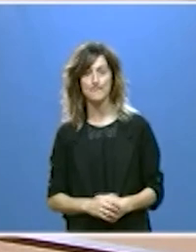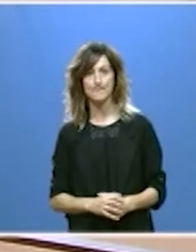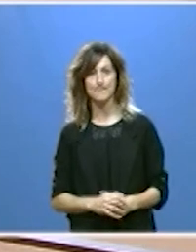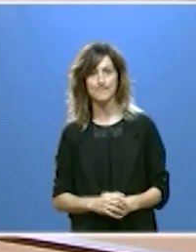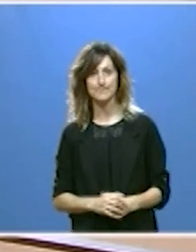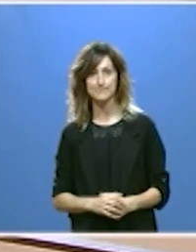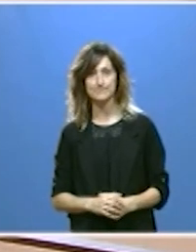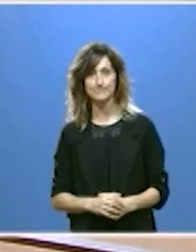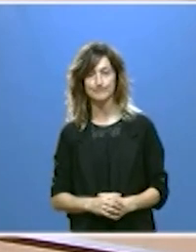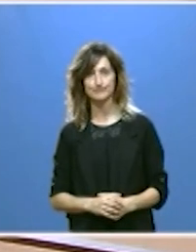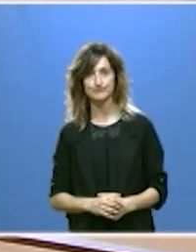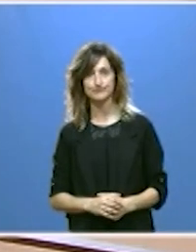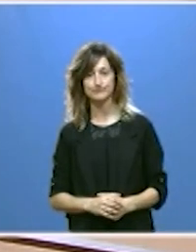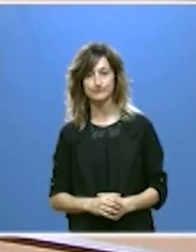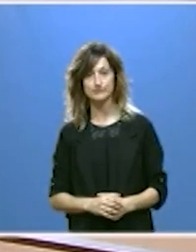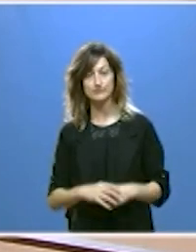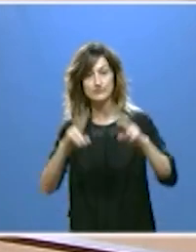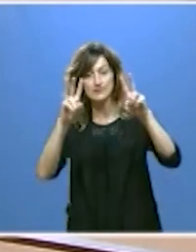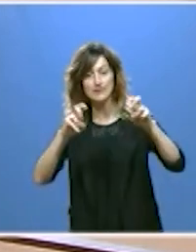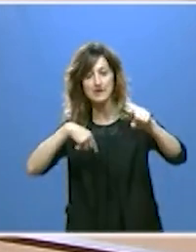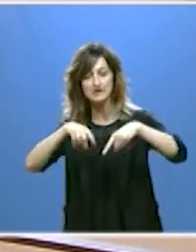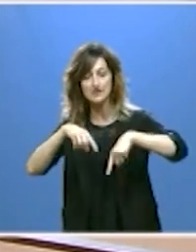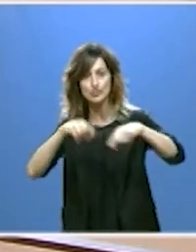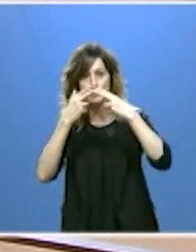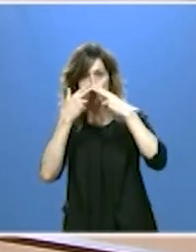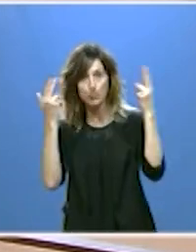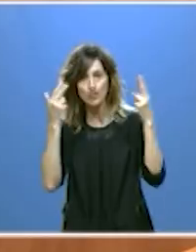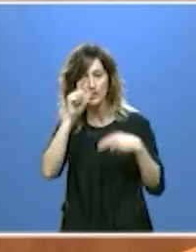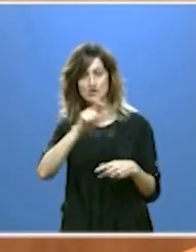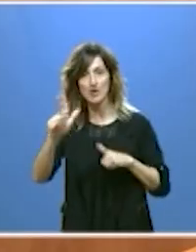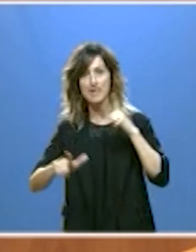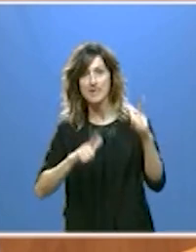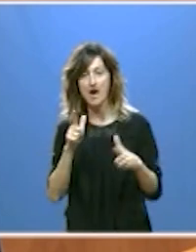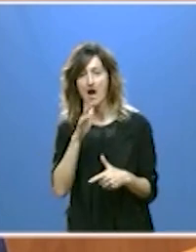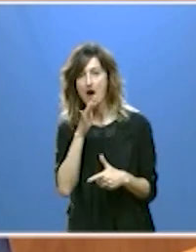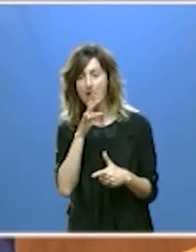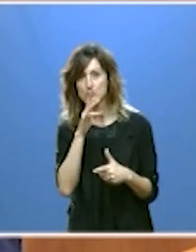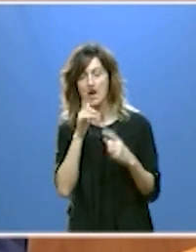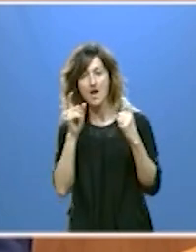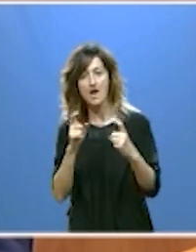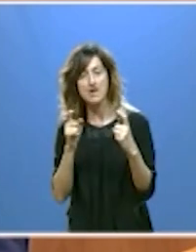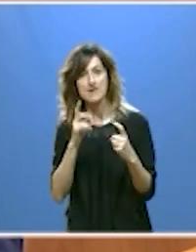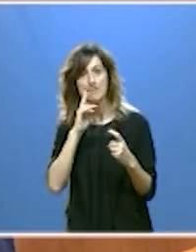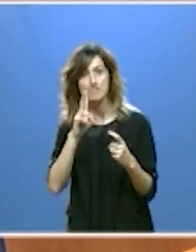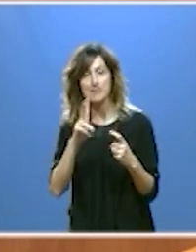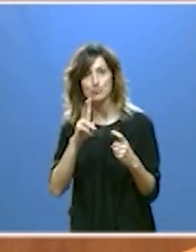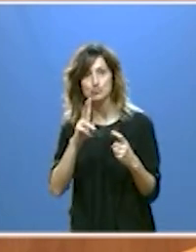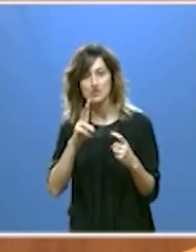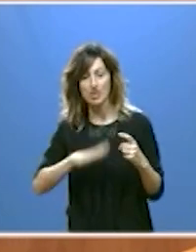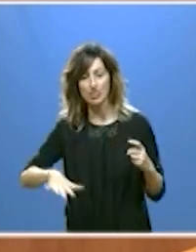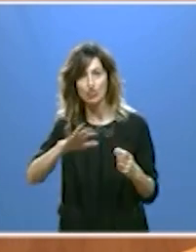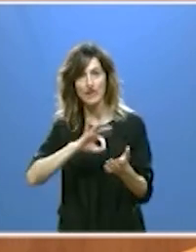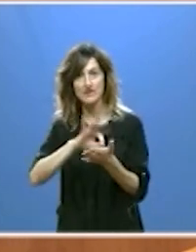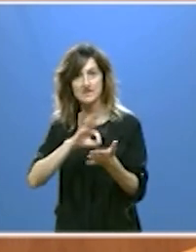En cuanto al transporte público de viajeros estamos haciendo frente al déficit de explotación de los